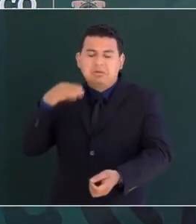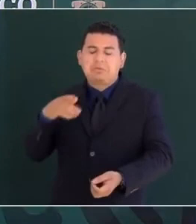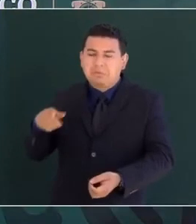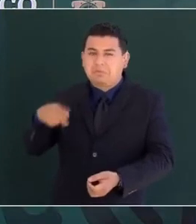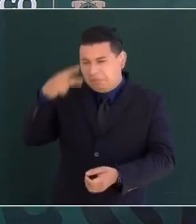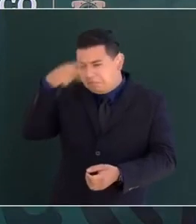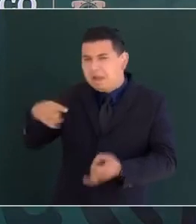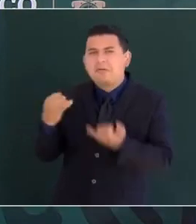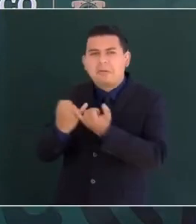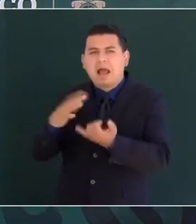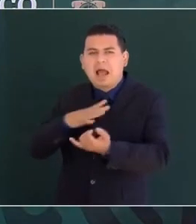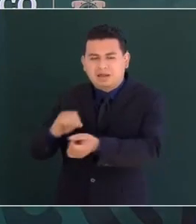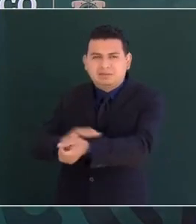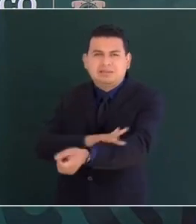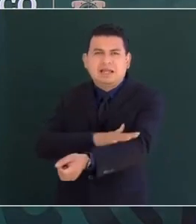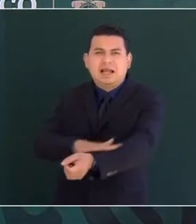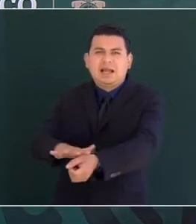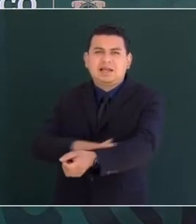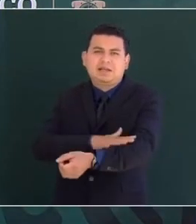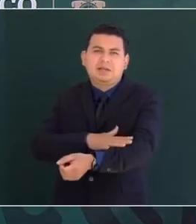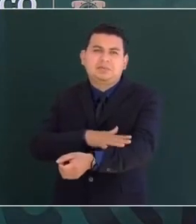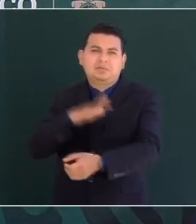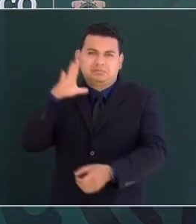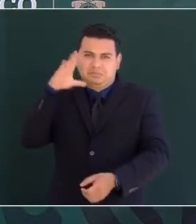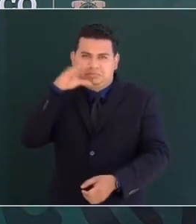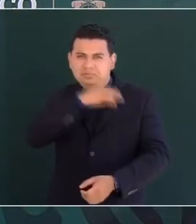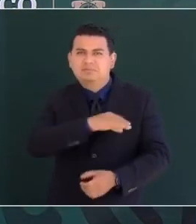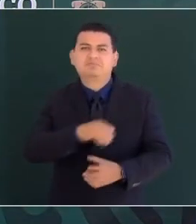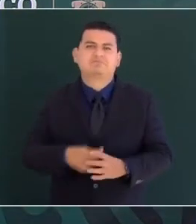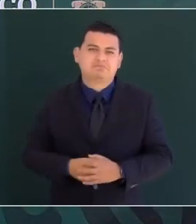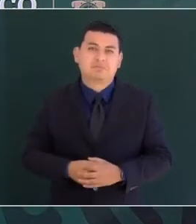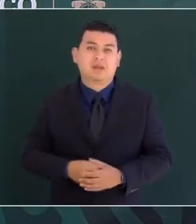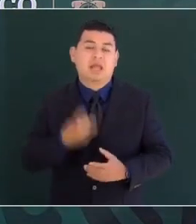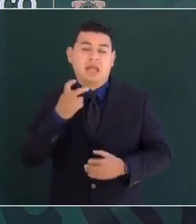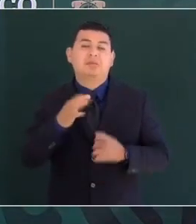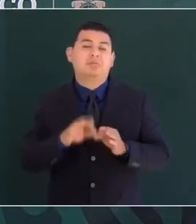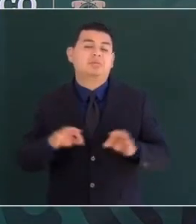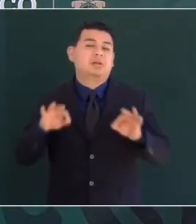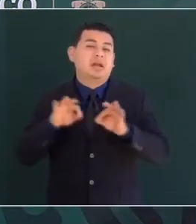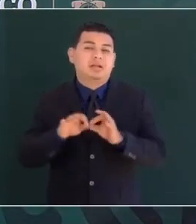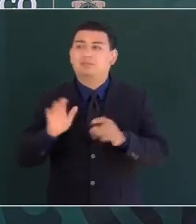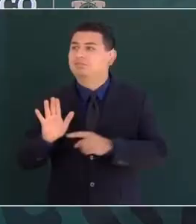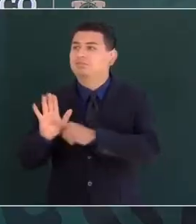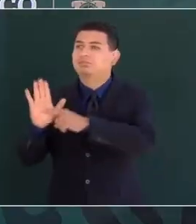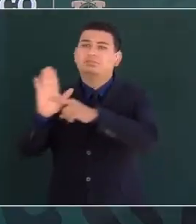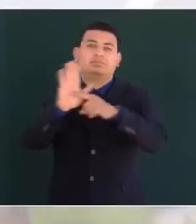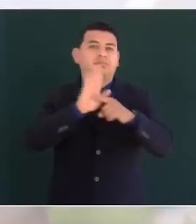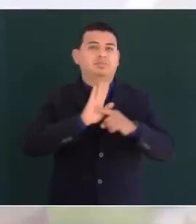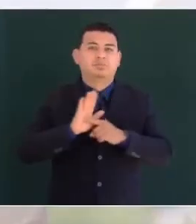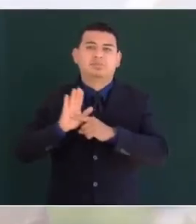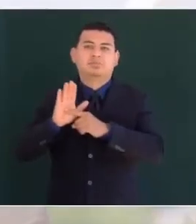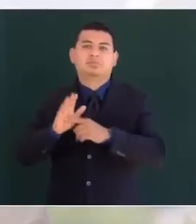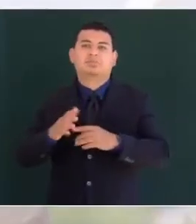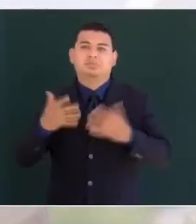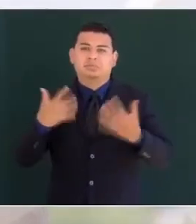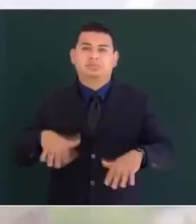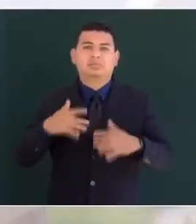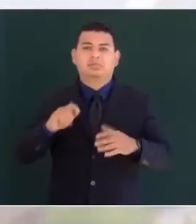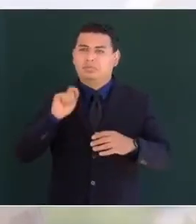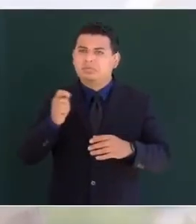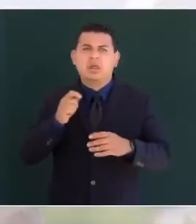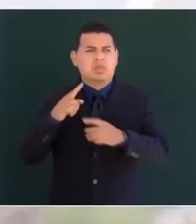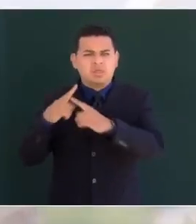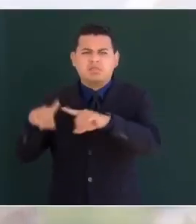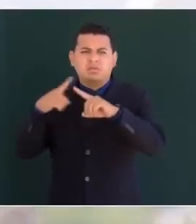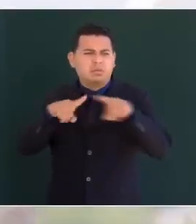Es importante que demos a conocer y celebremos la hermosa diversidad